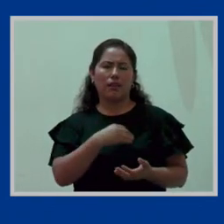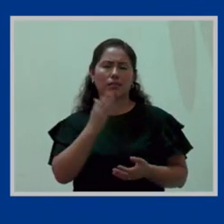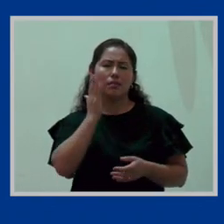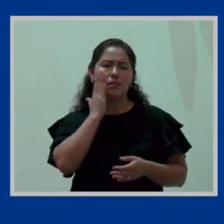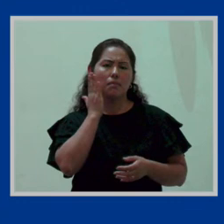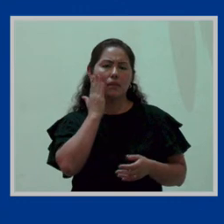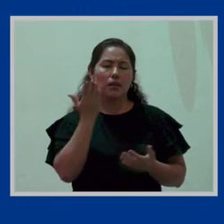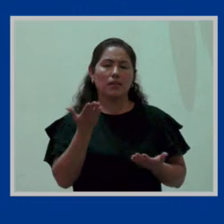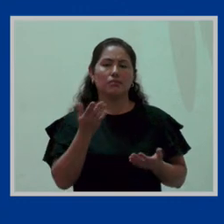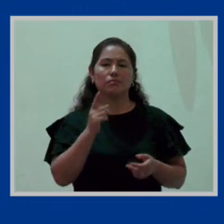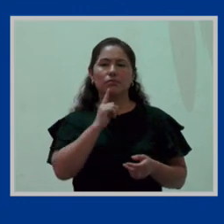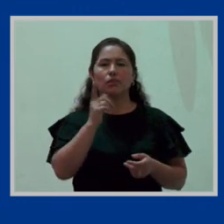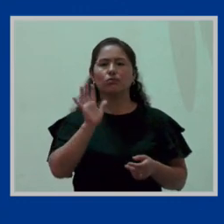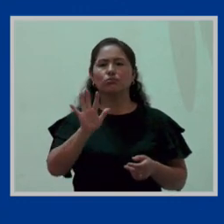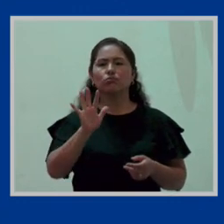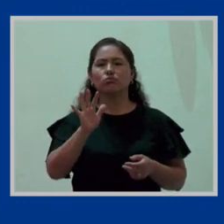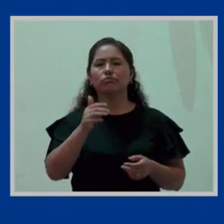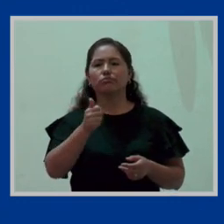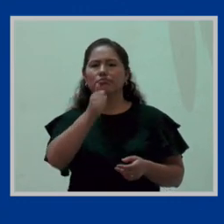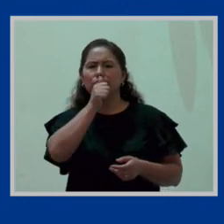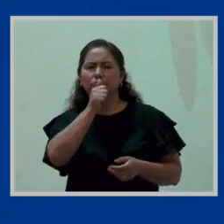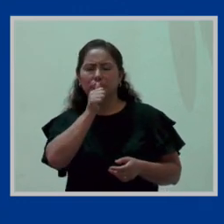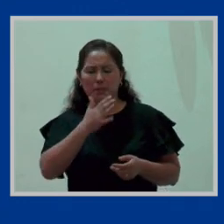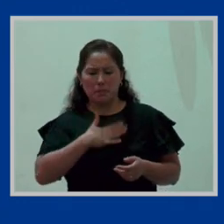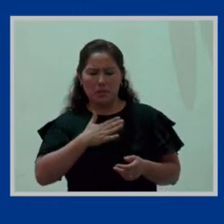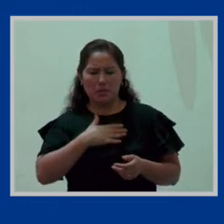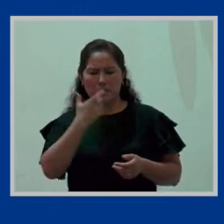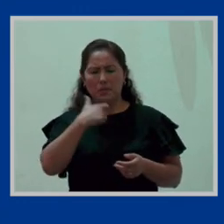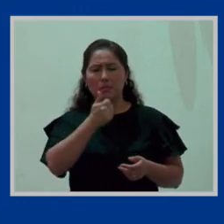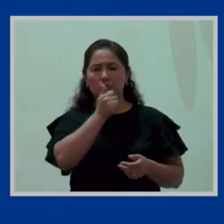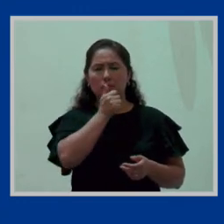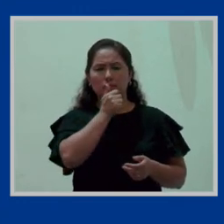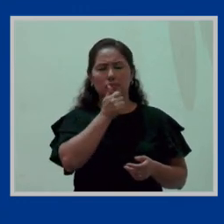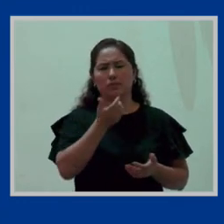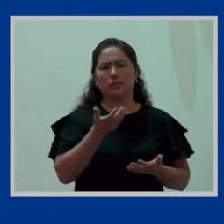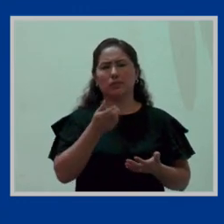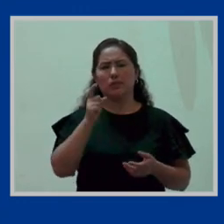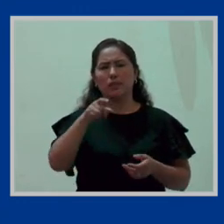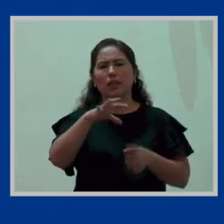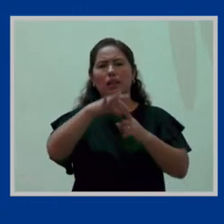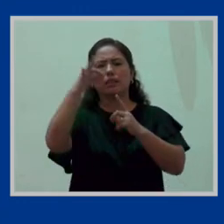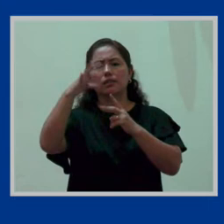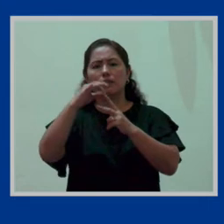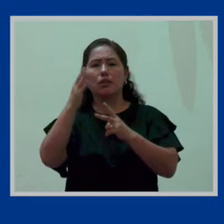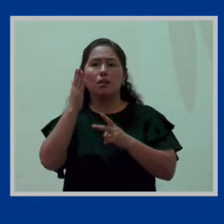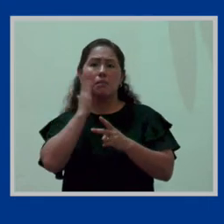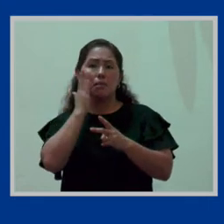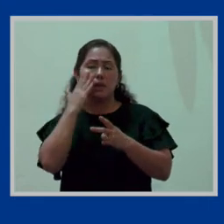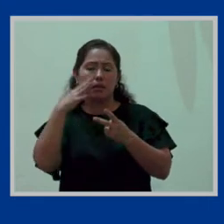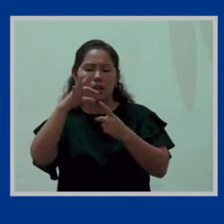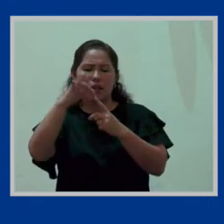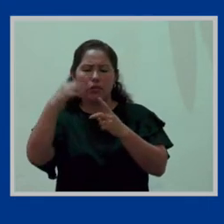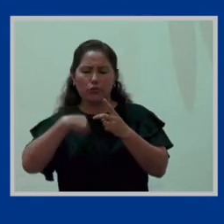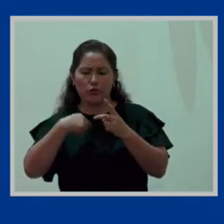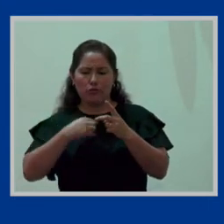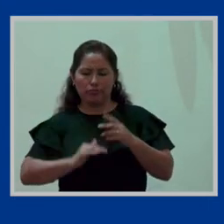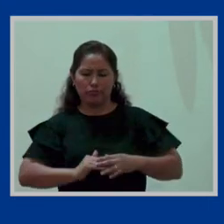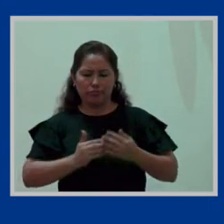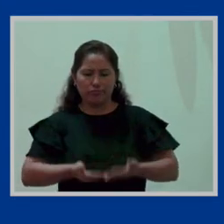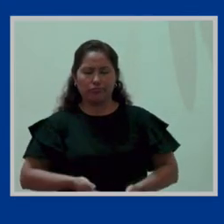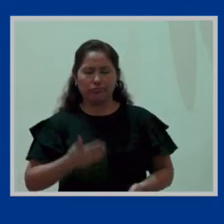no es un asunto privado. Es un asunto privado de elección de mujeres que son madres, libremente,